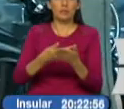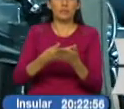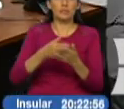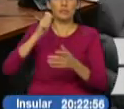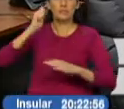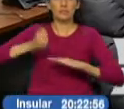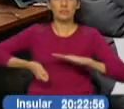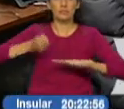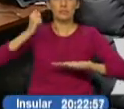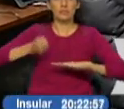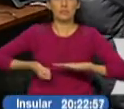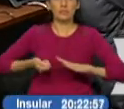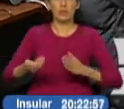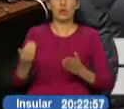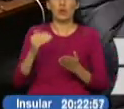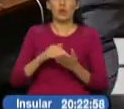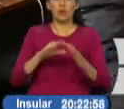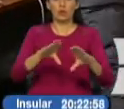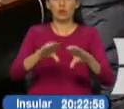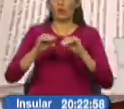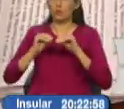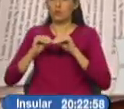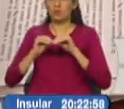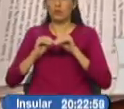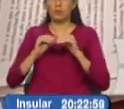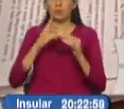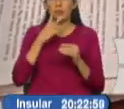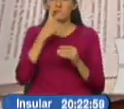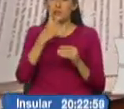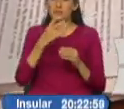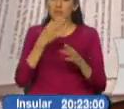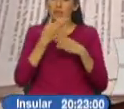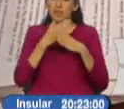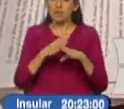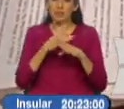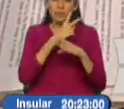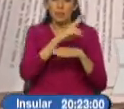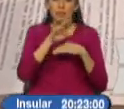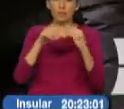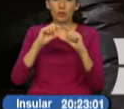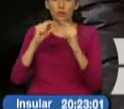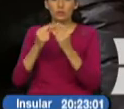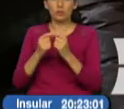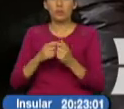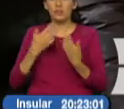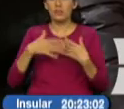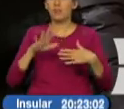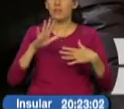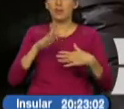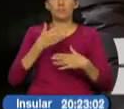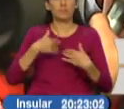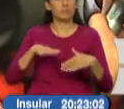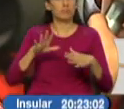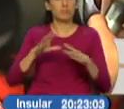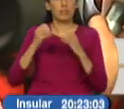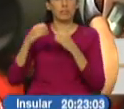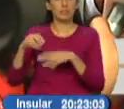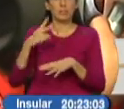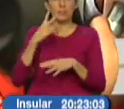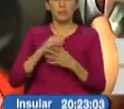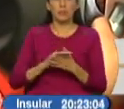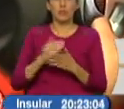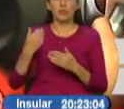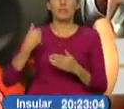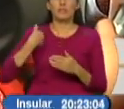para pedir la prescripción del proceso en manos del juez Jorge Blum. Según la defensa dicho proceso habría caducado el 27 de marzo anterior. Tenían que